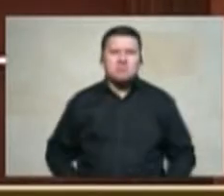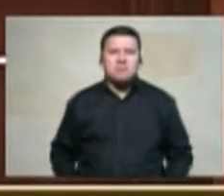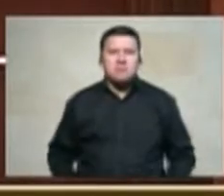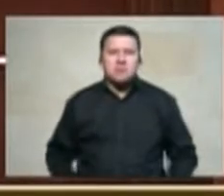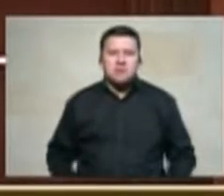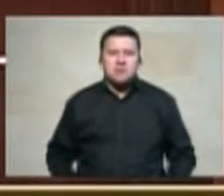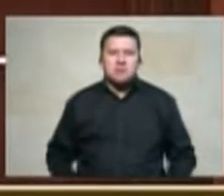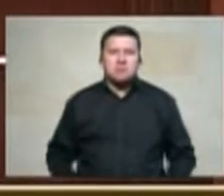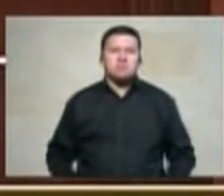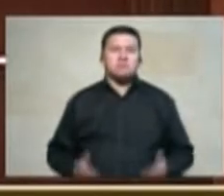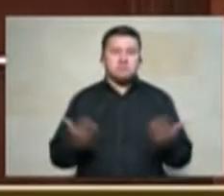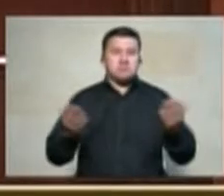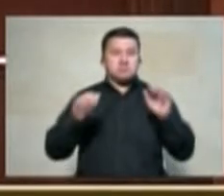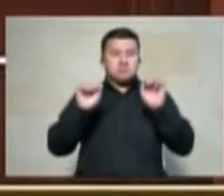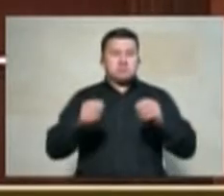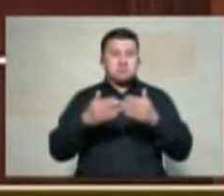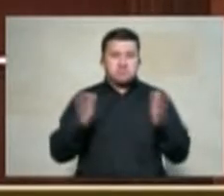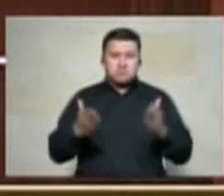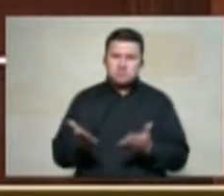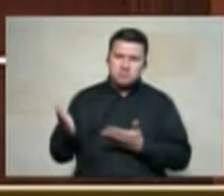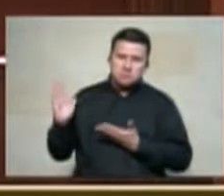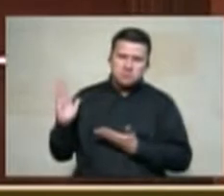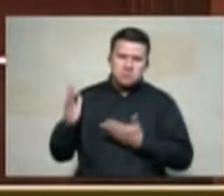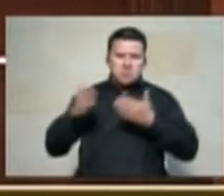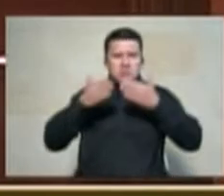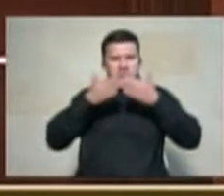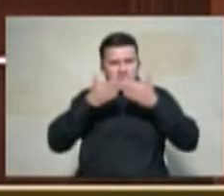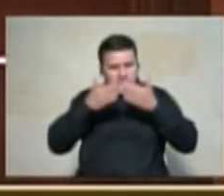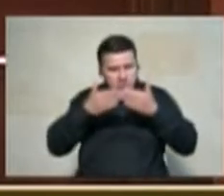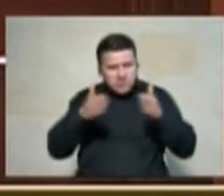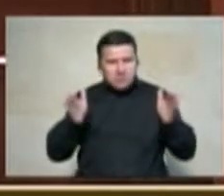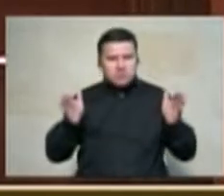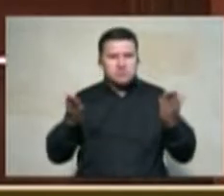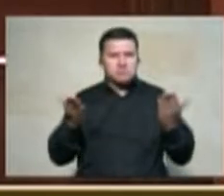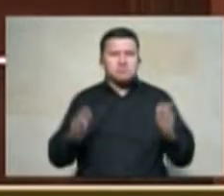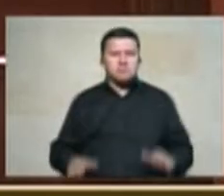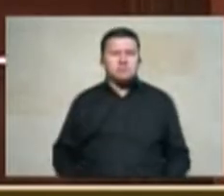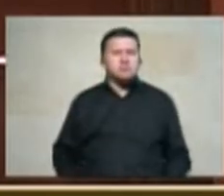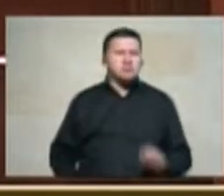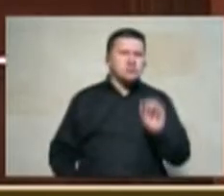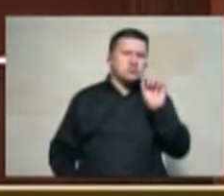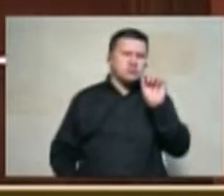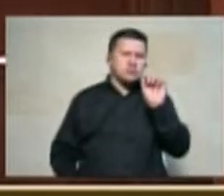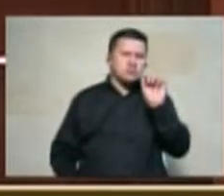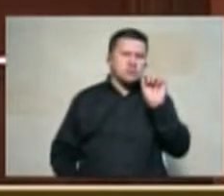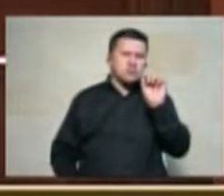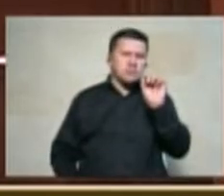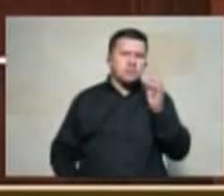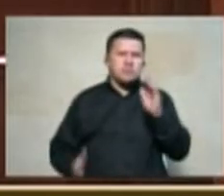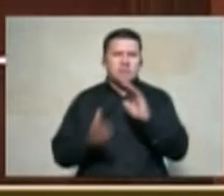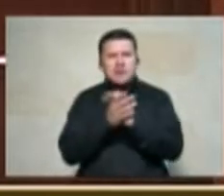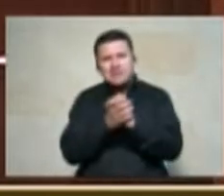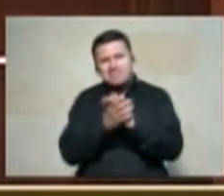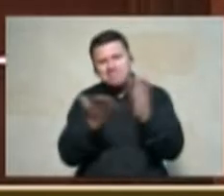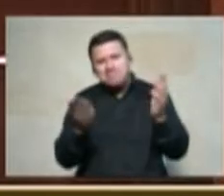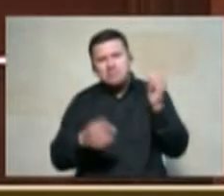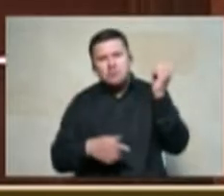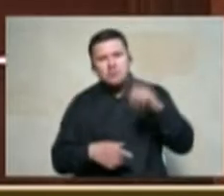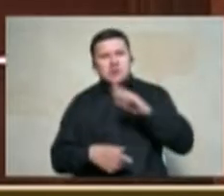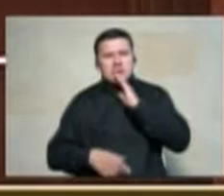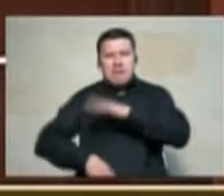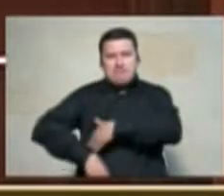presidente ampliar un poco las excusas y saludos que envía el señor ministro de agricultura quien